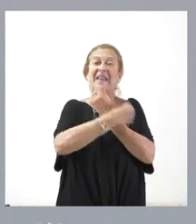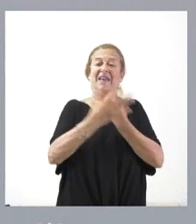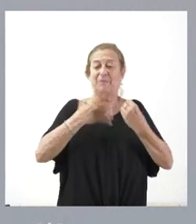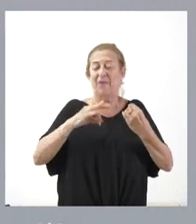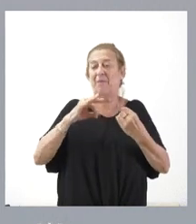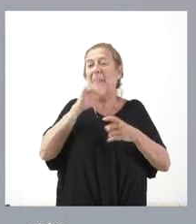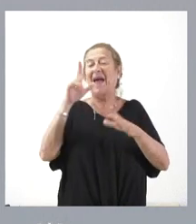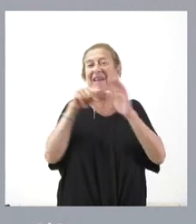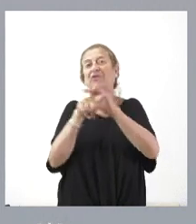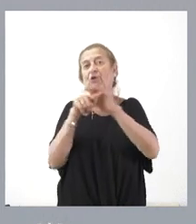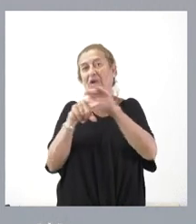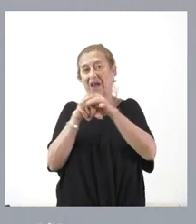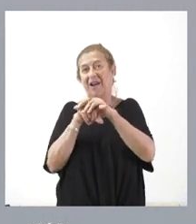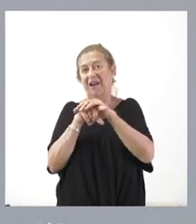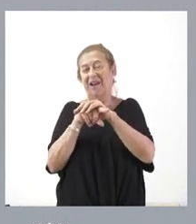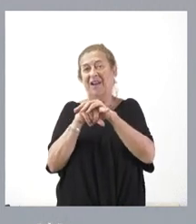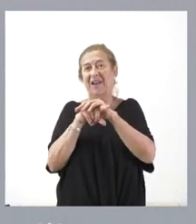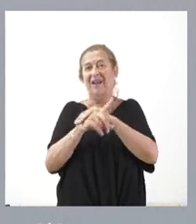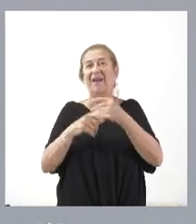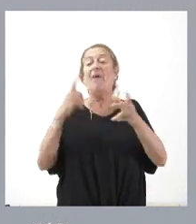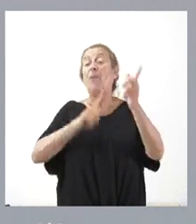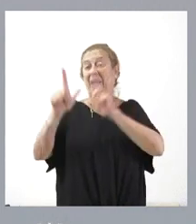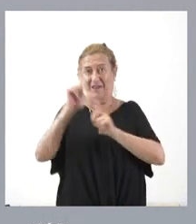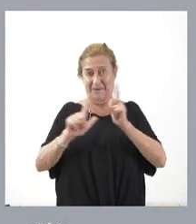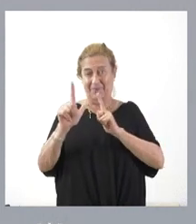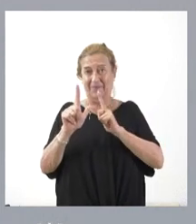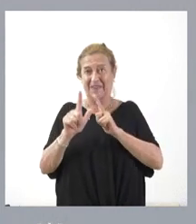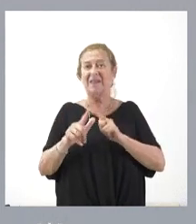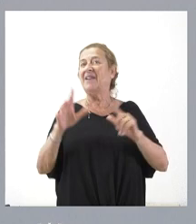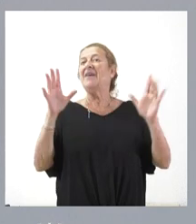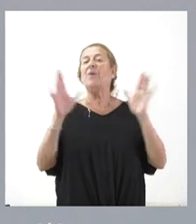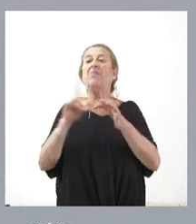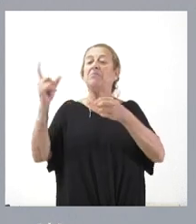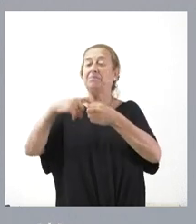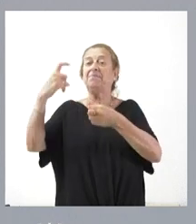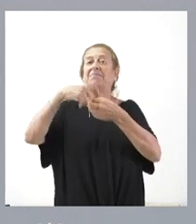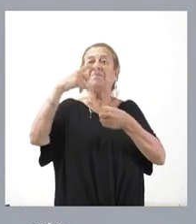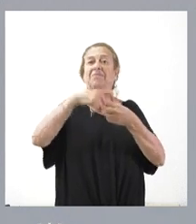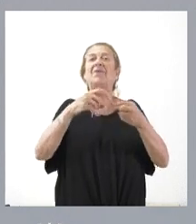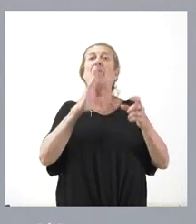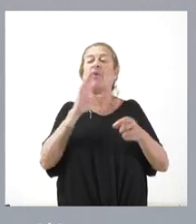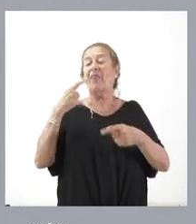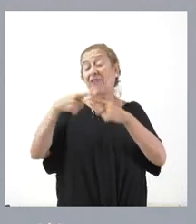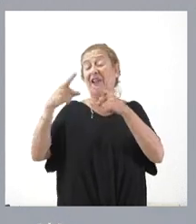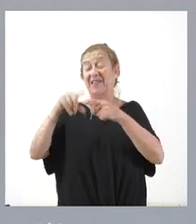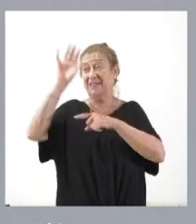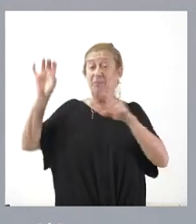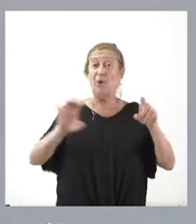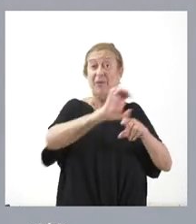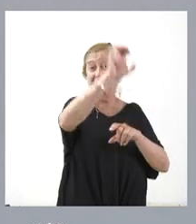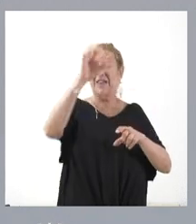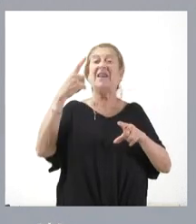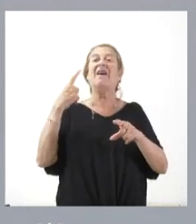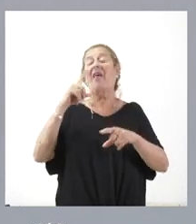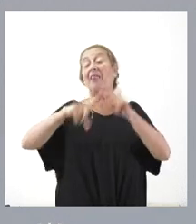para gestionar el viaje. Serán incorporando por las distintas provincias en función de la